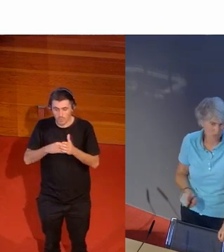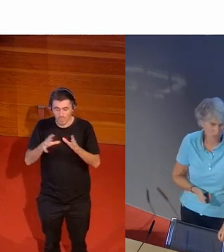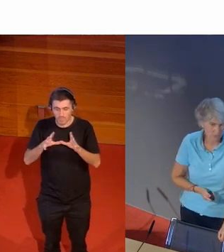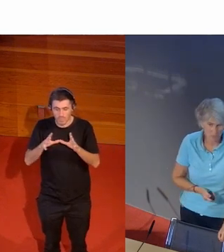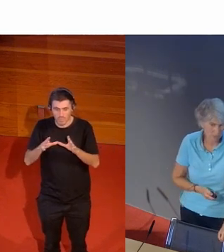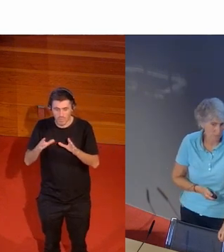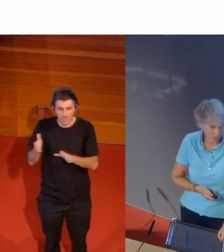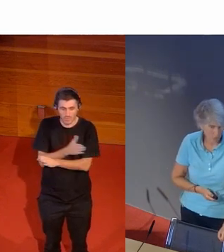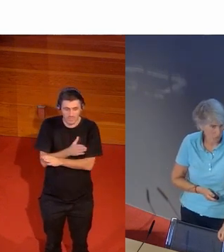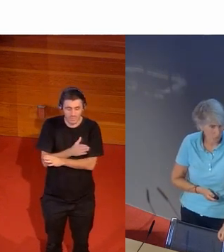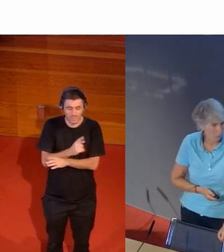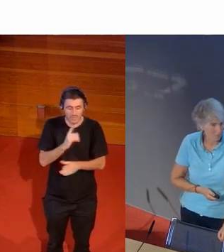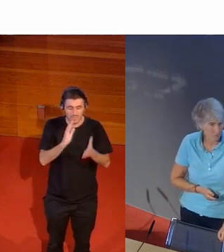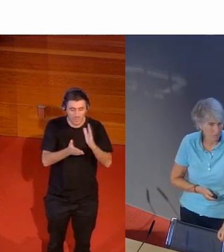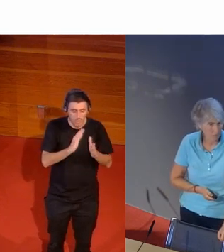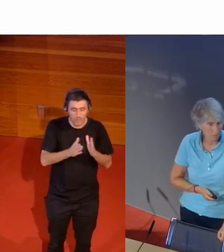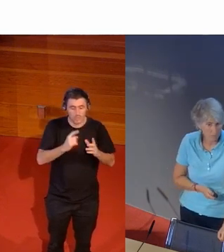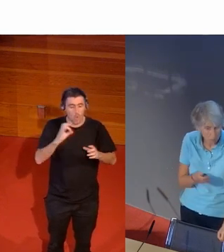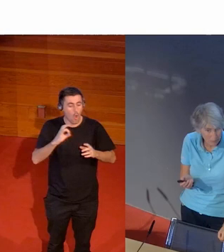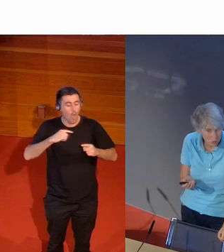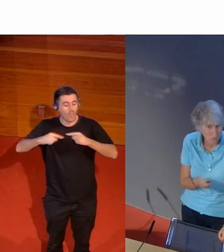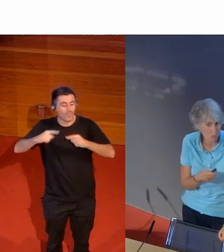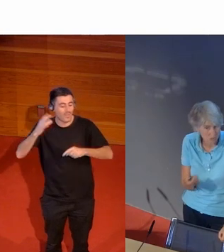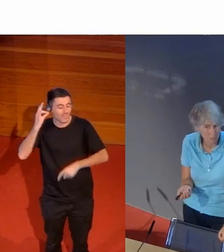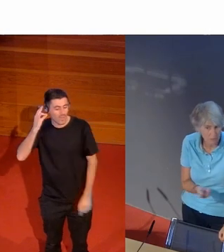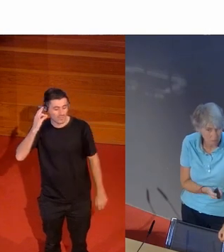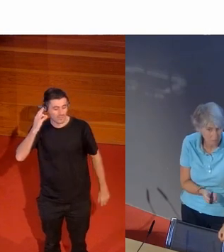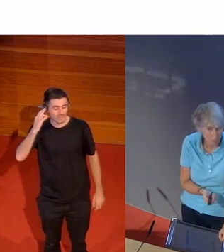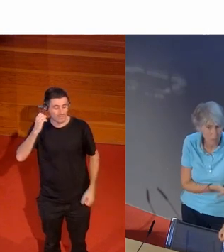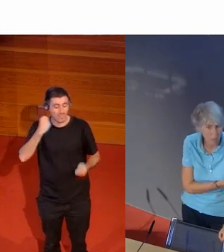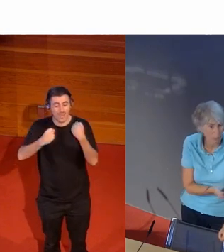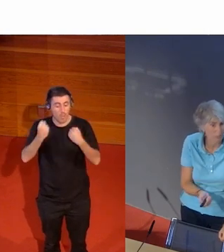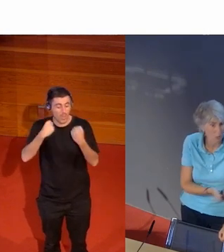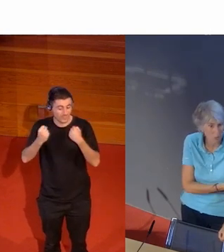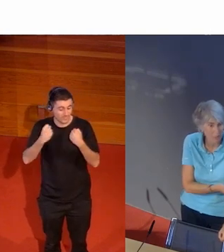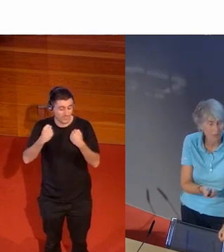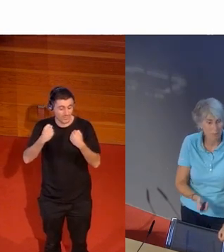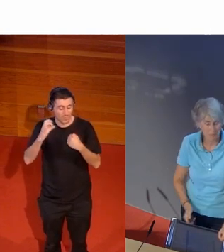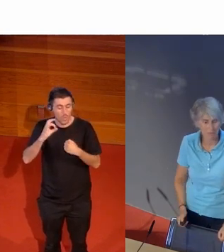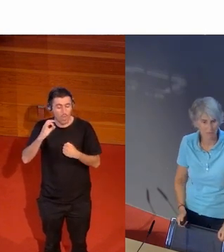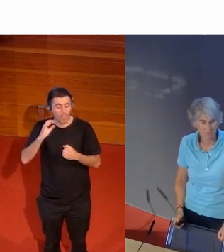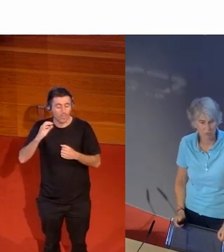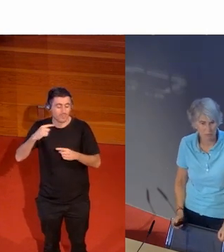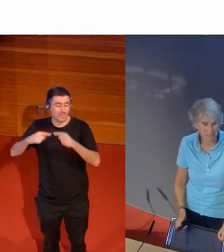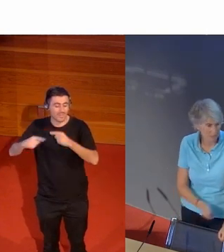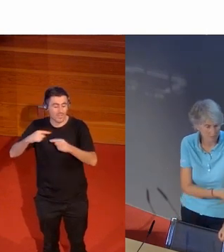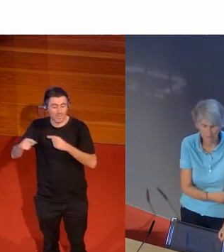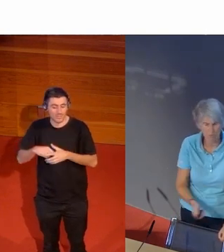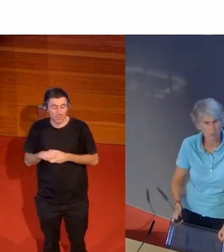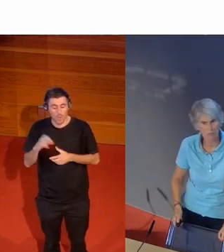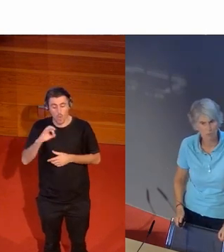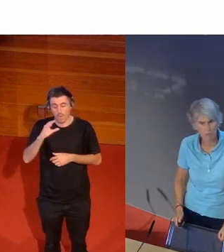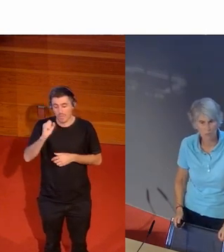entrenadoras o de directivas cero no aparecen tampoco había muchas pero los que había estaban por ejemplo Carmen Algora presidenta de la Federación de